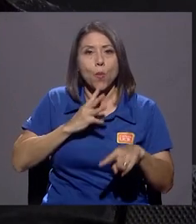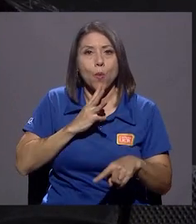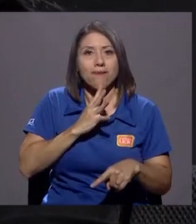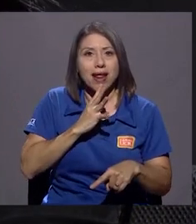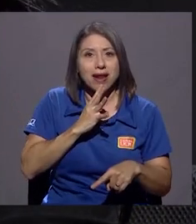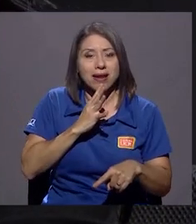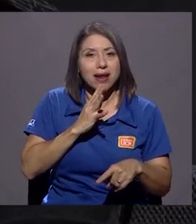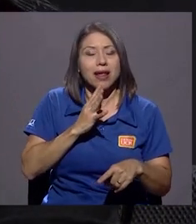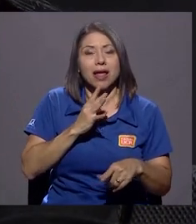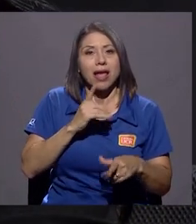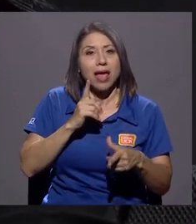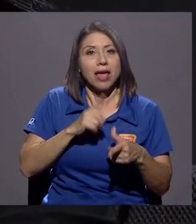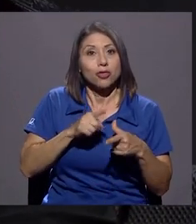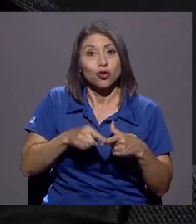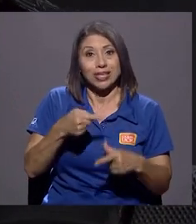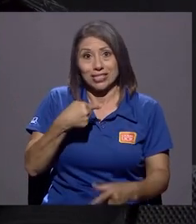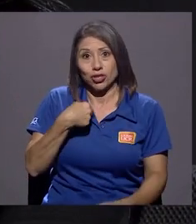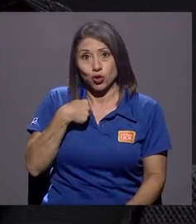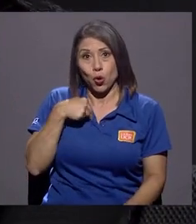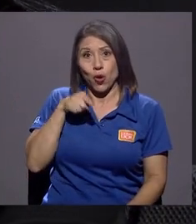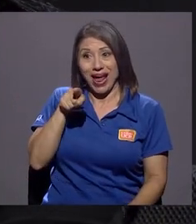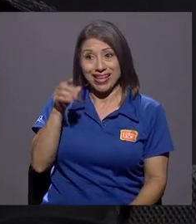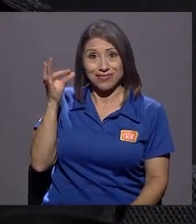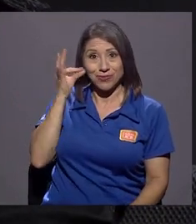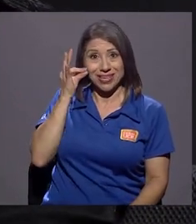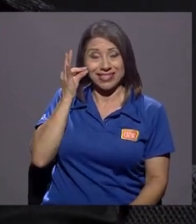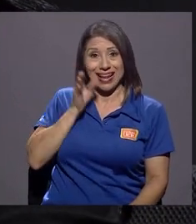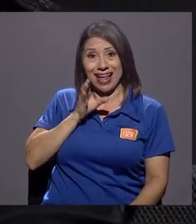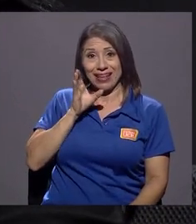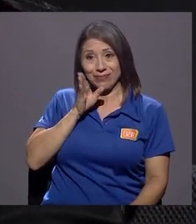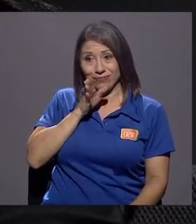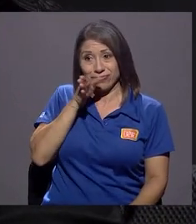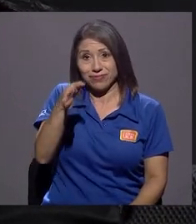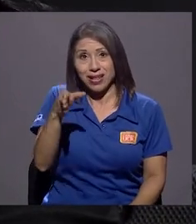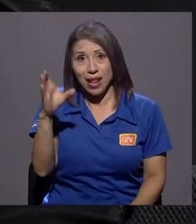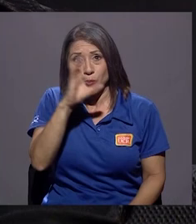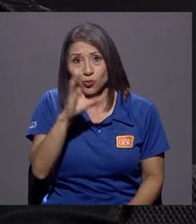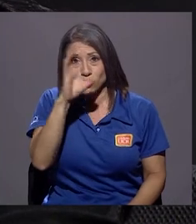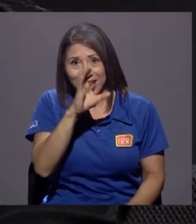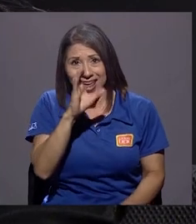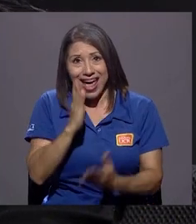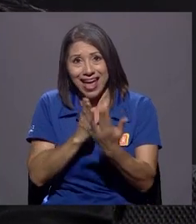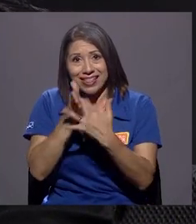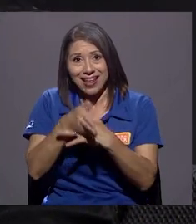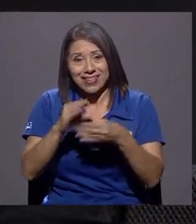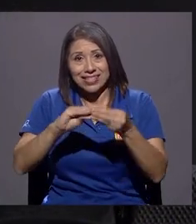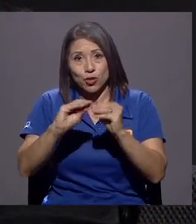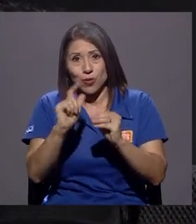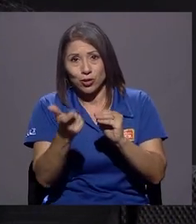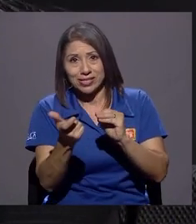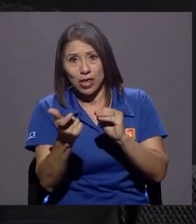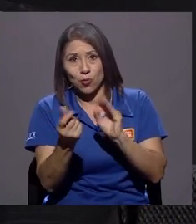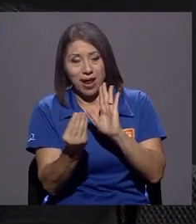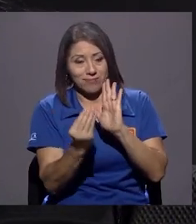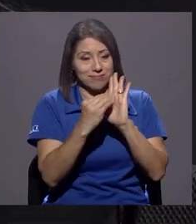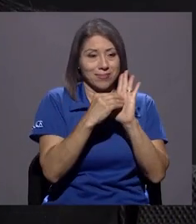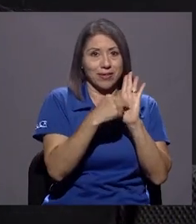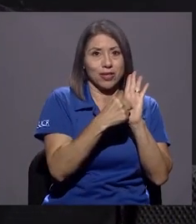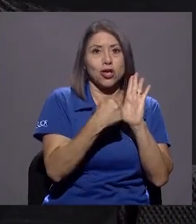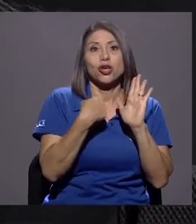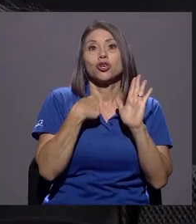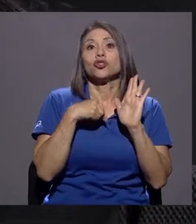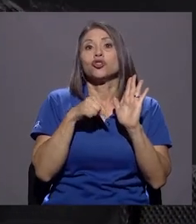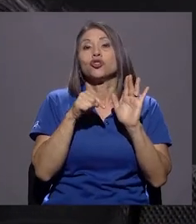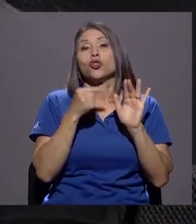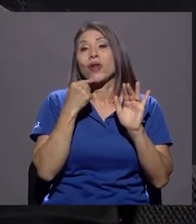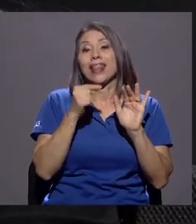busqué, a través del número de cédula que pusieron en ese dictamen, me comentó por escrito, me dijo, yo